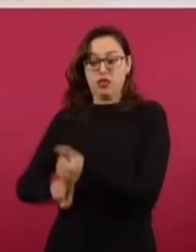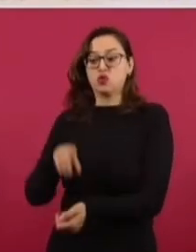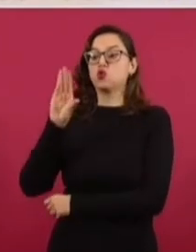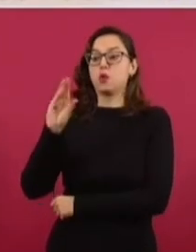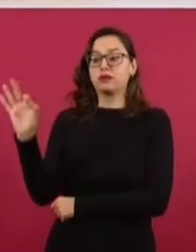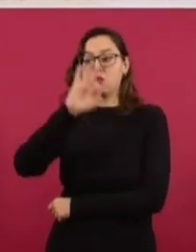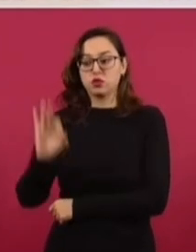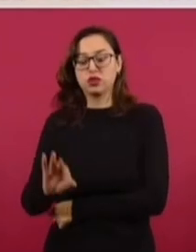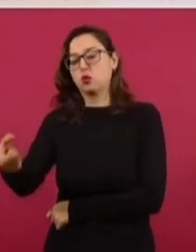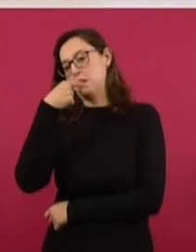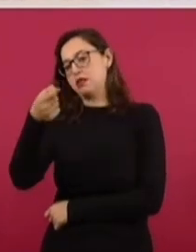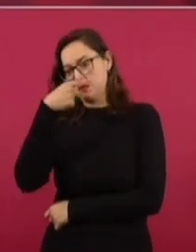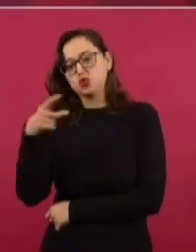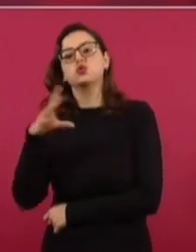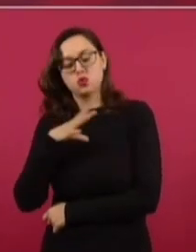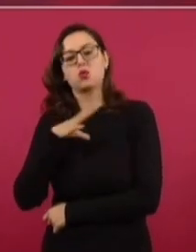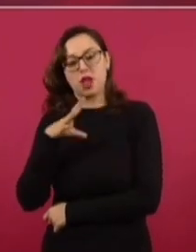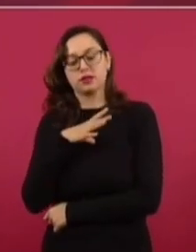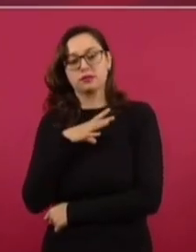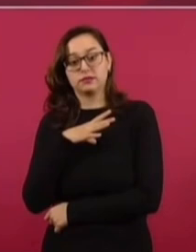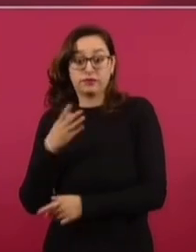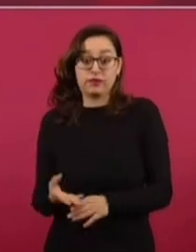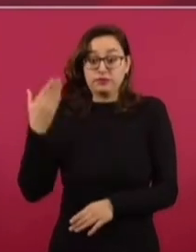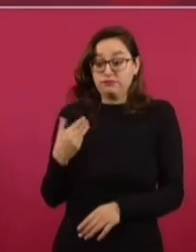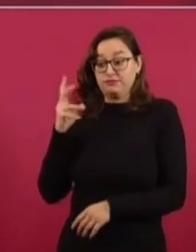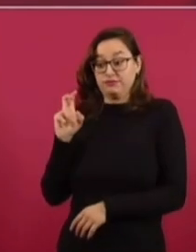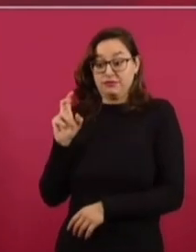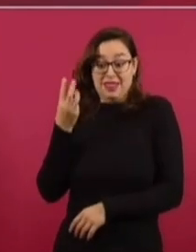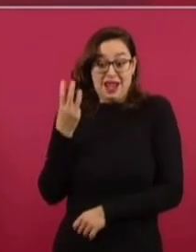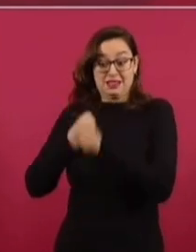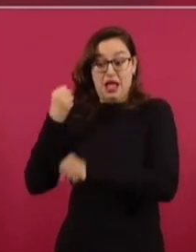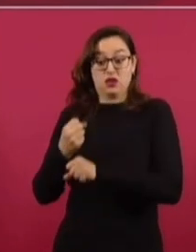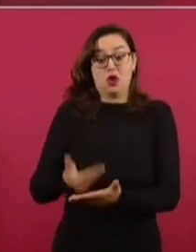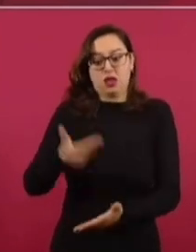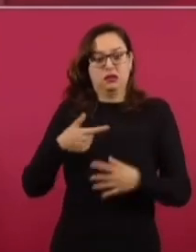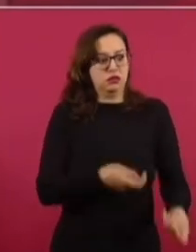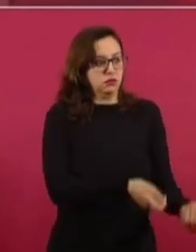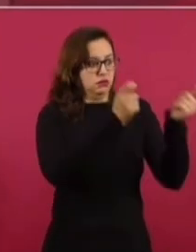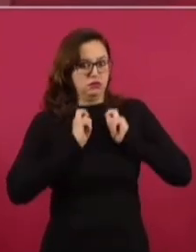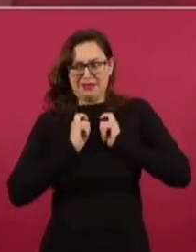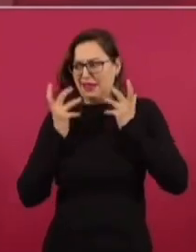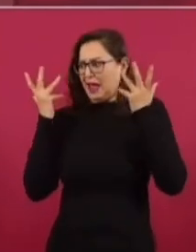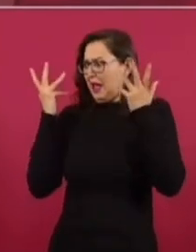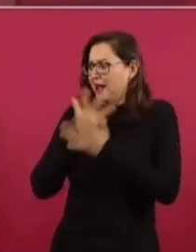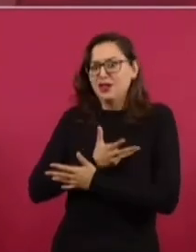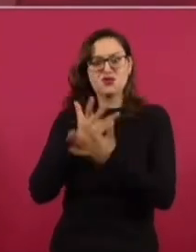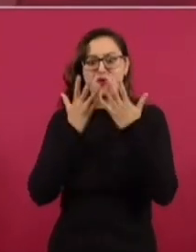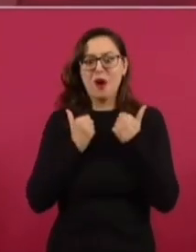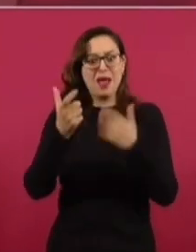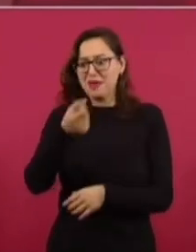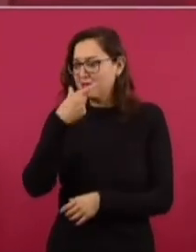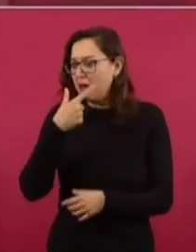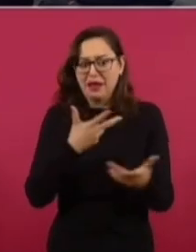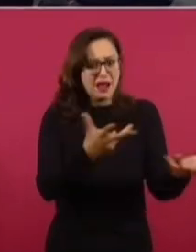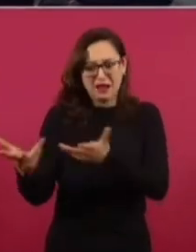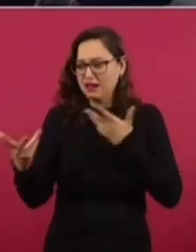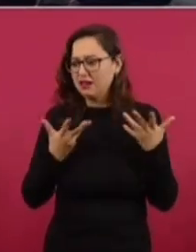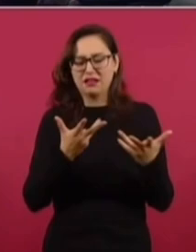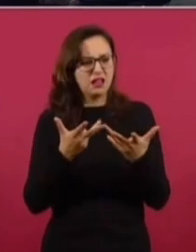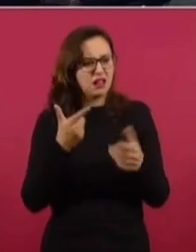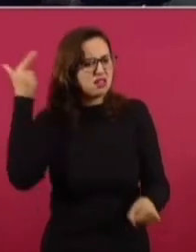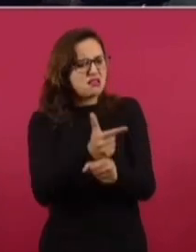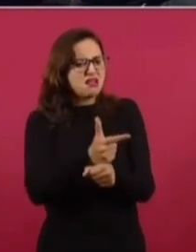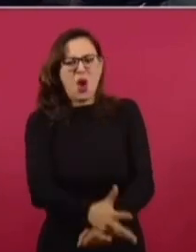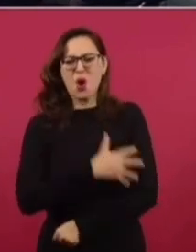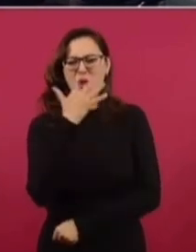Pero cuando llegamos no había ni la mitad. Lo que había era una gran corrupción en la compra de los